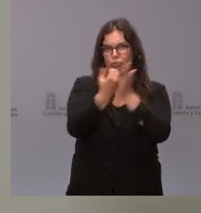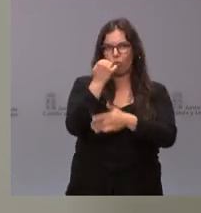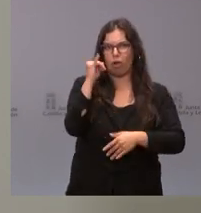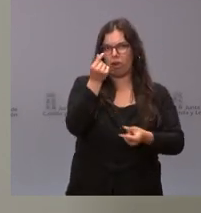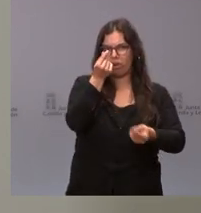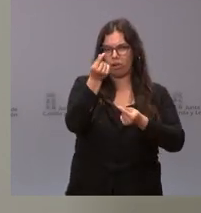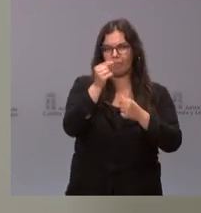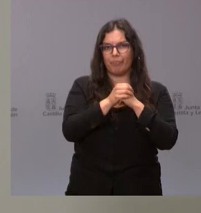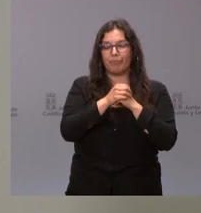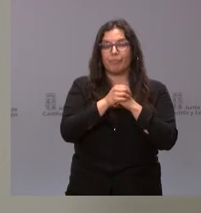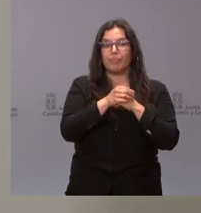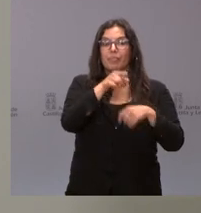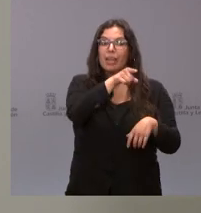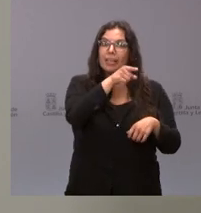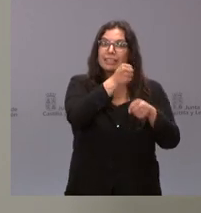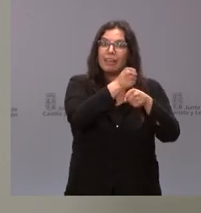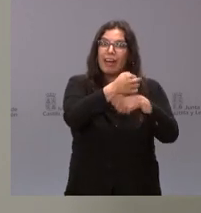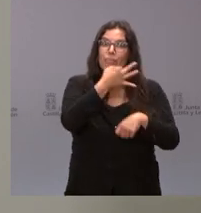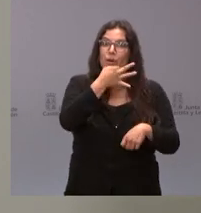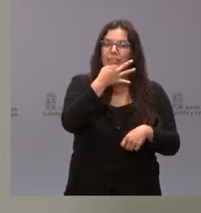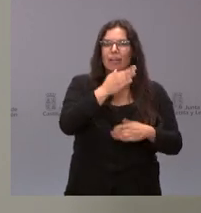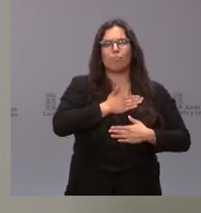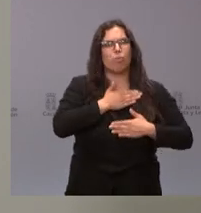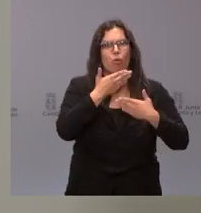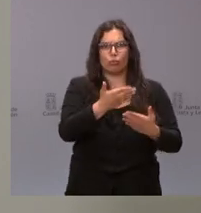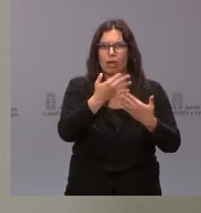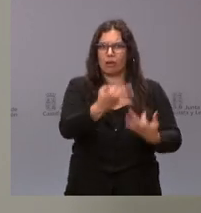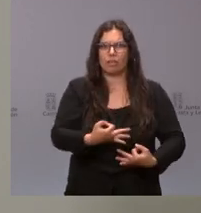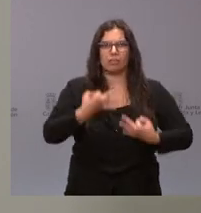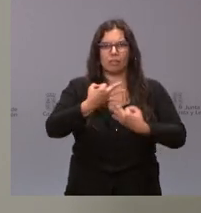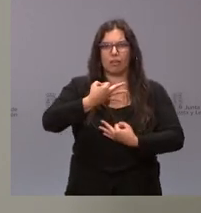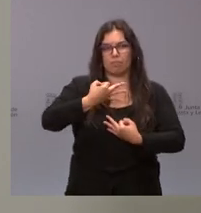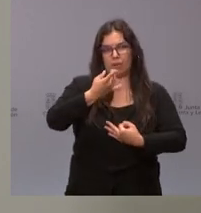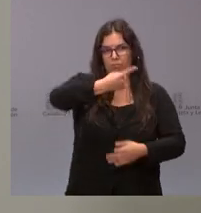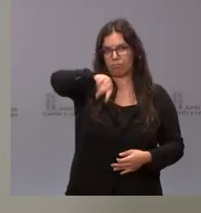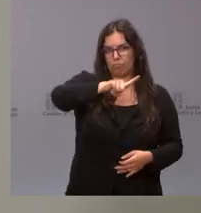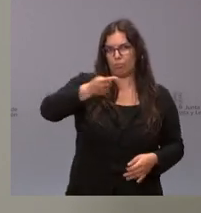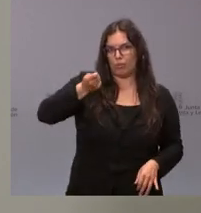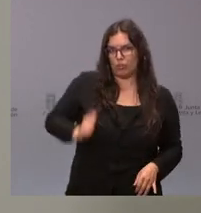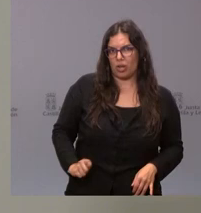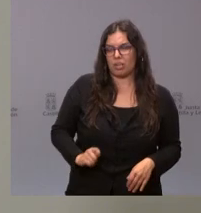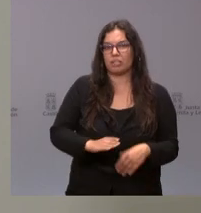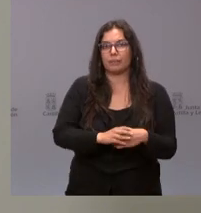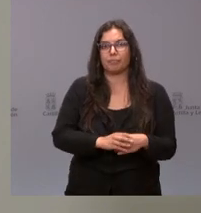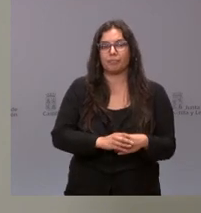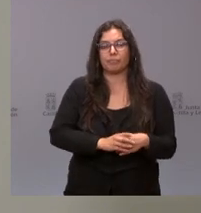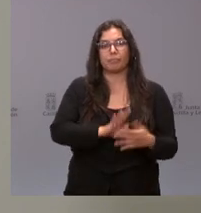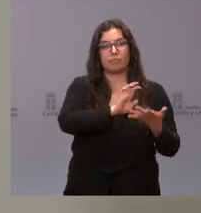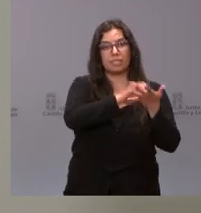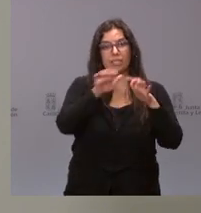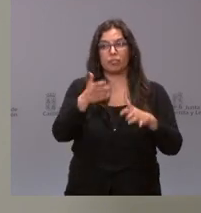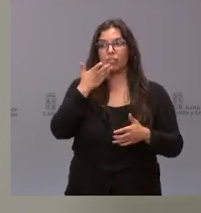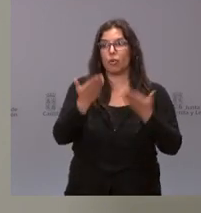actividad será siempre voluntaria por parte de los profesionales que así lo desean y Castilla y León es la primera